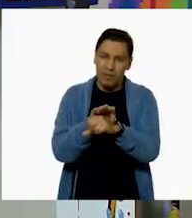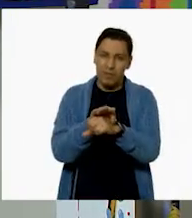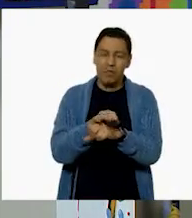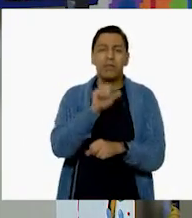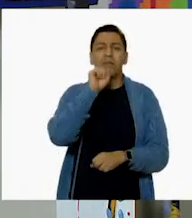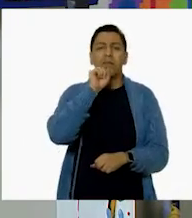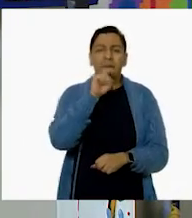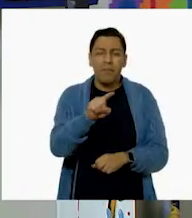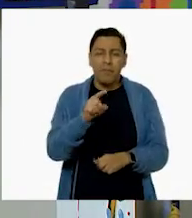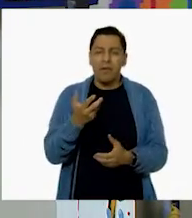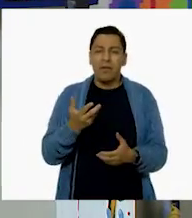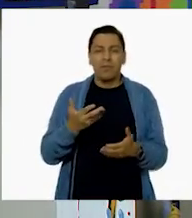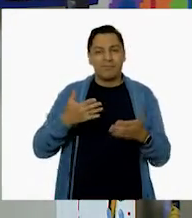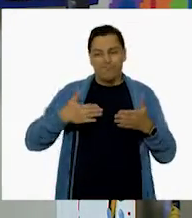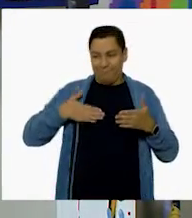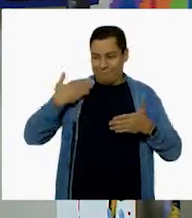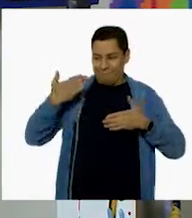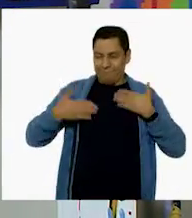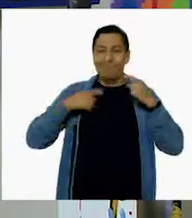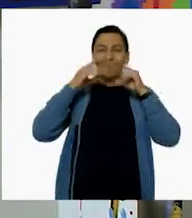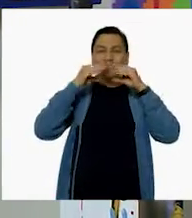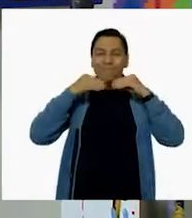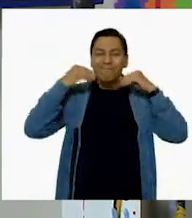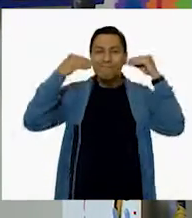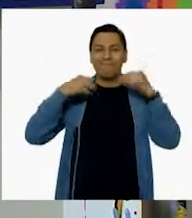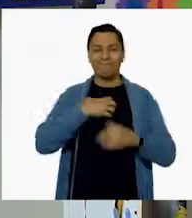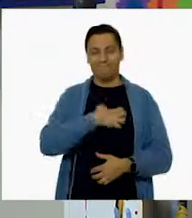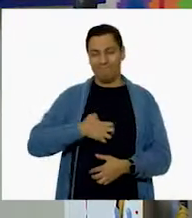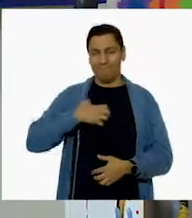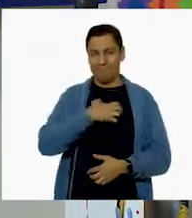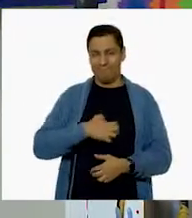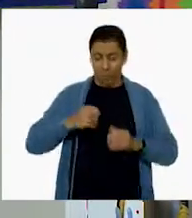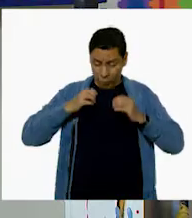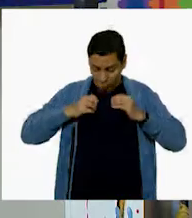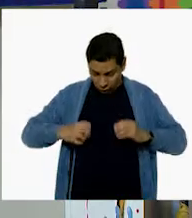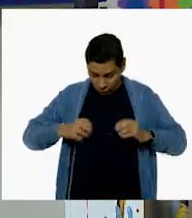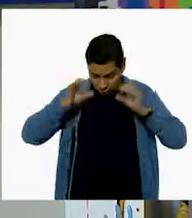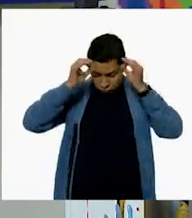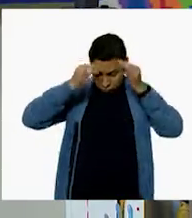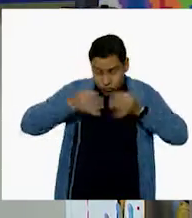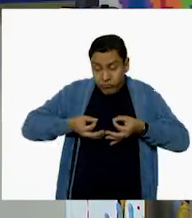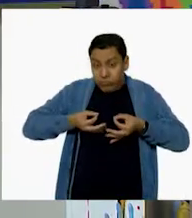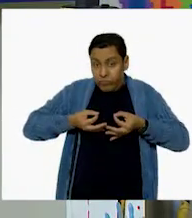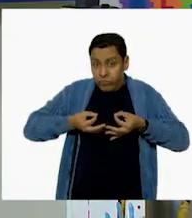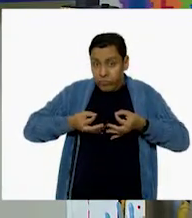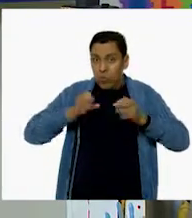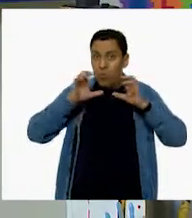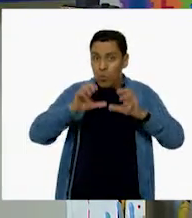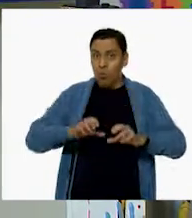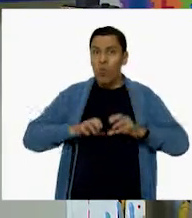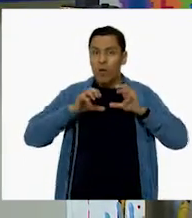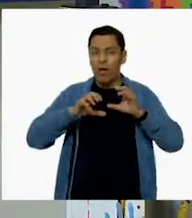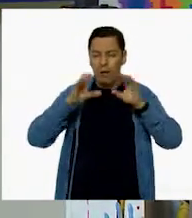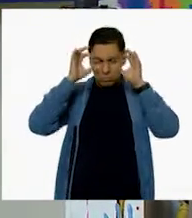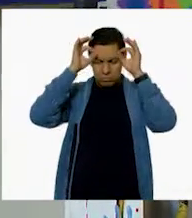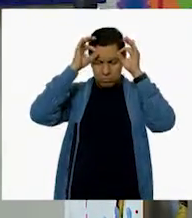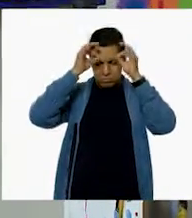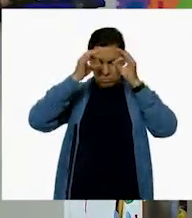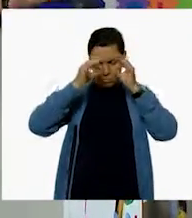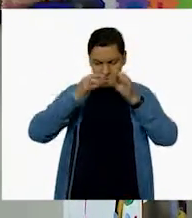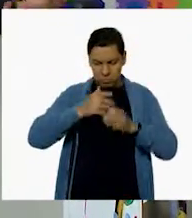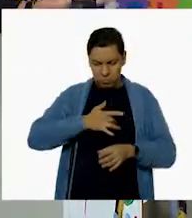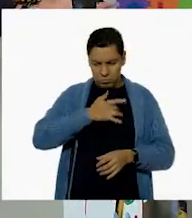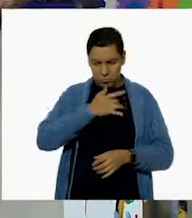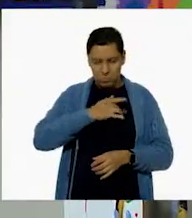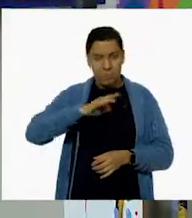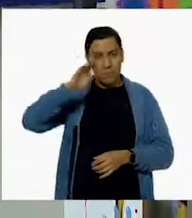de muy buen humor. Y no solo es cuidar nuestro cuerpo físico, sino que también cuidamos nuestro cuerpo emocional y mental, porque